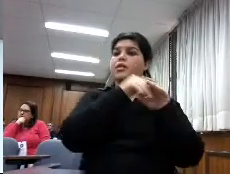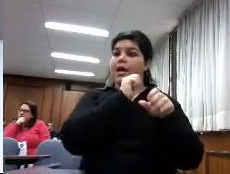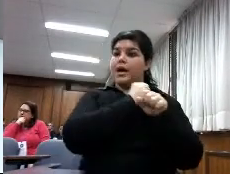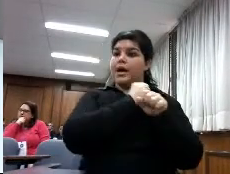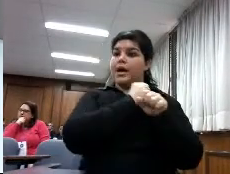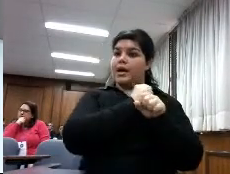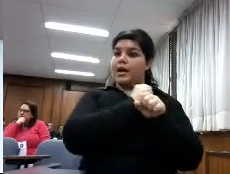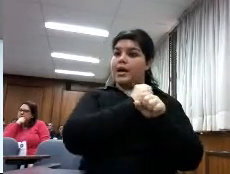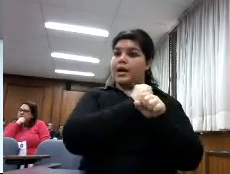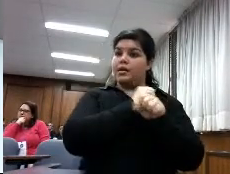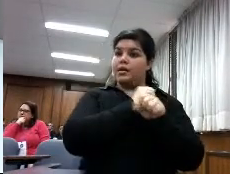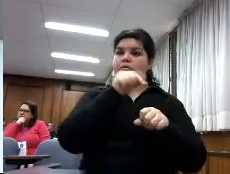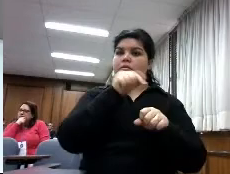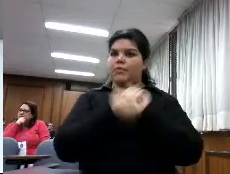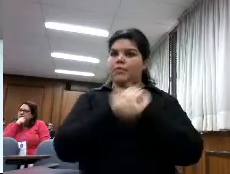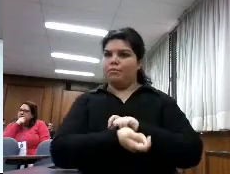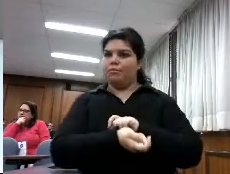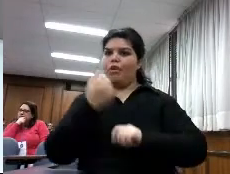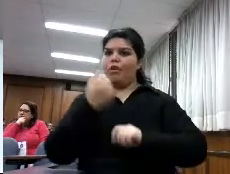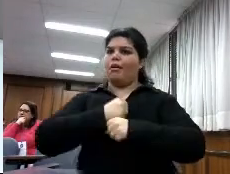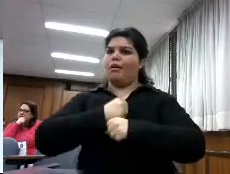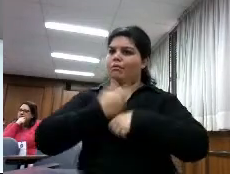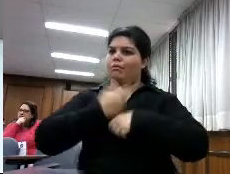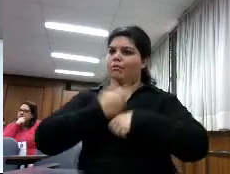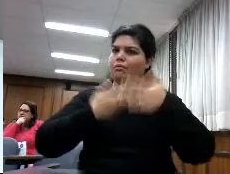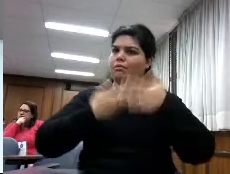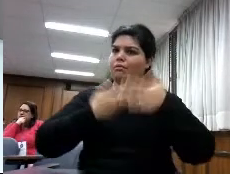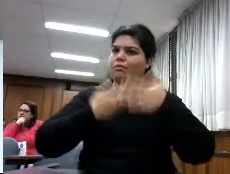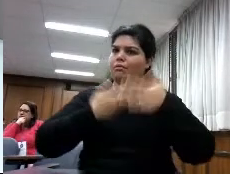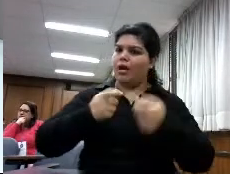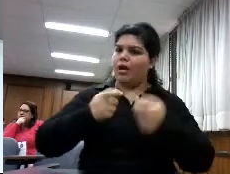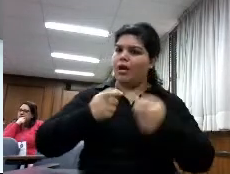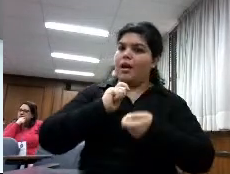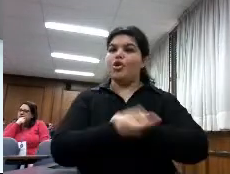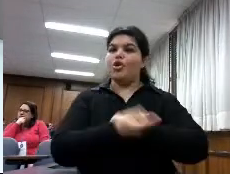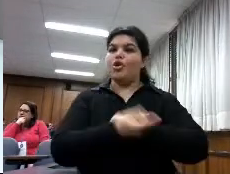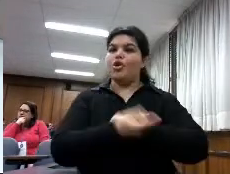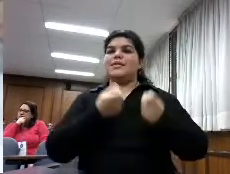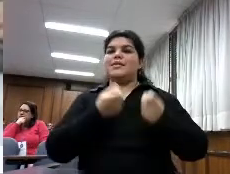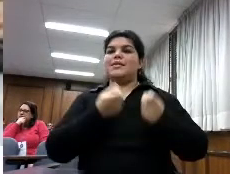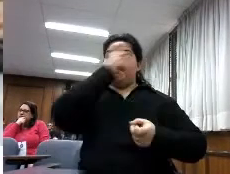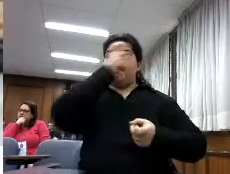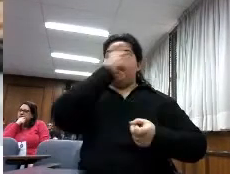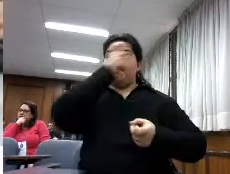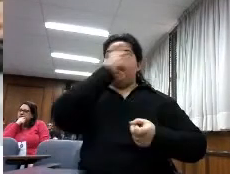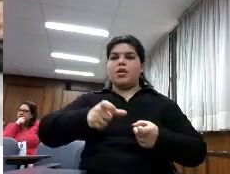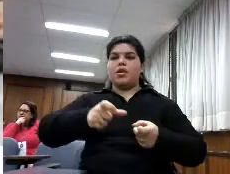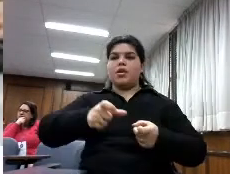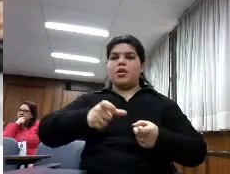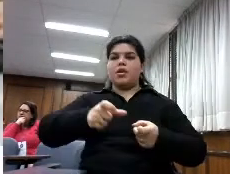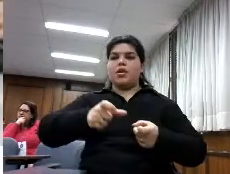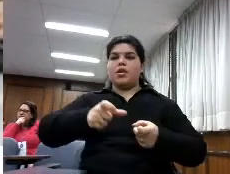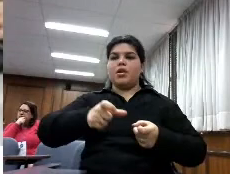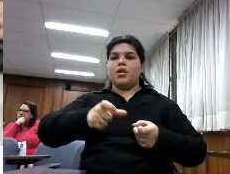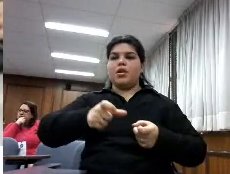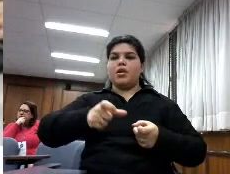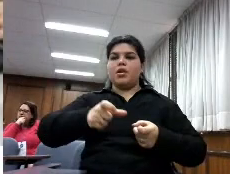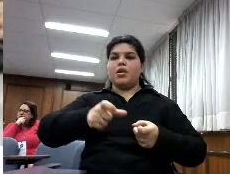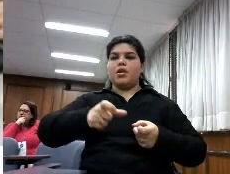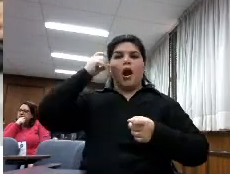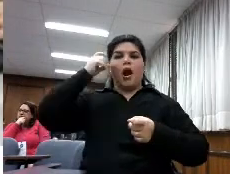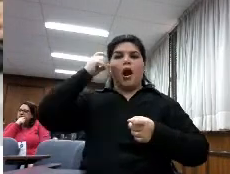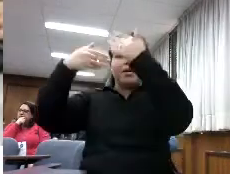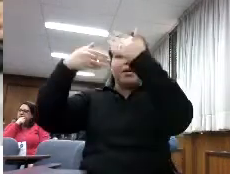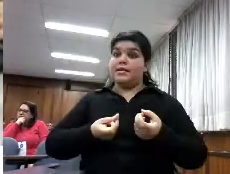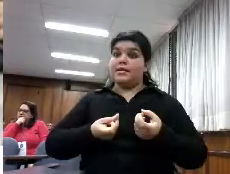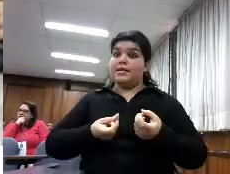que necesita el bibliotecario ampliar conocimientos dedicar más tiempo a la formación por ejemplo y cuando